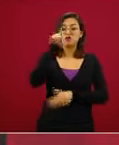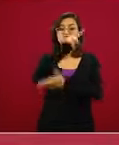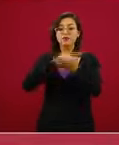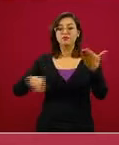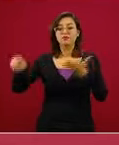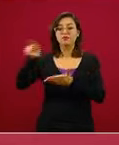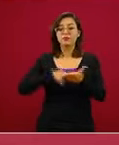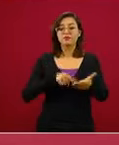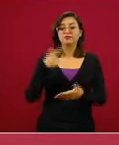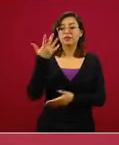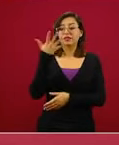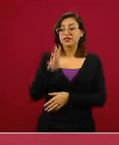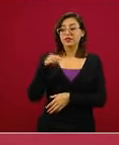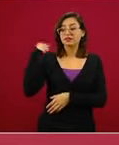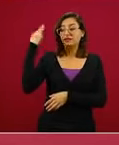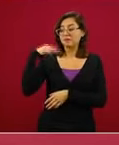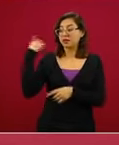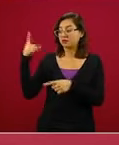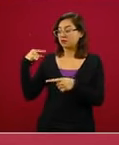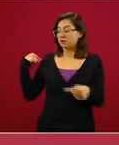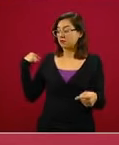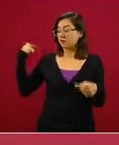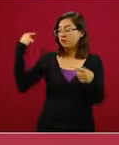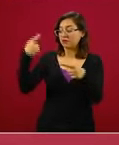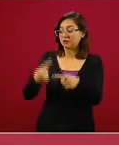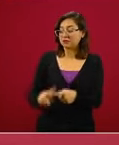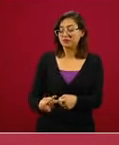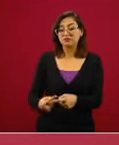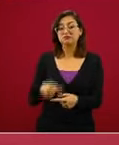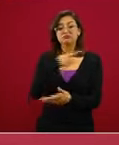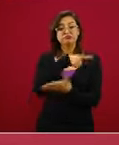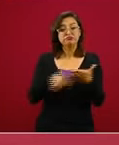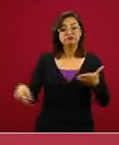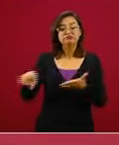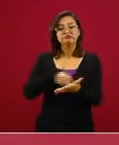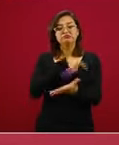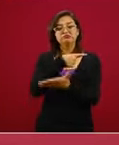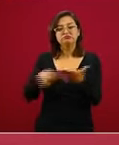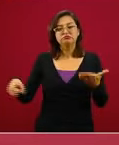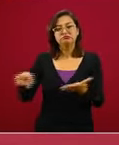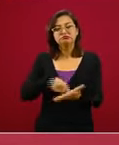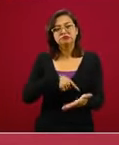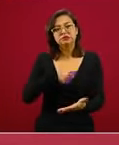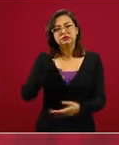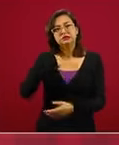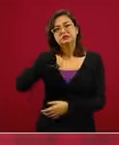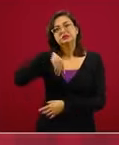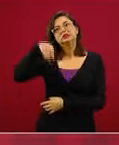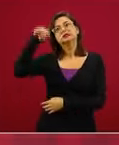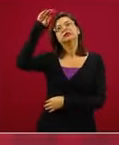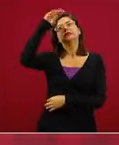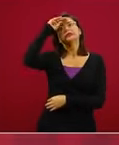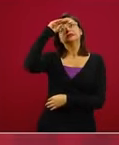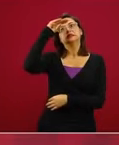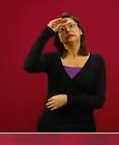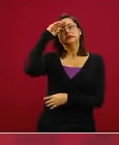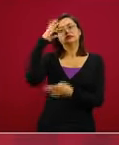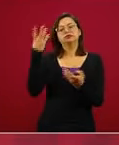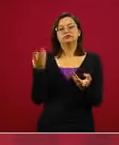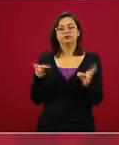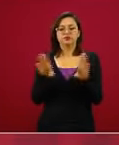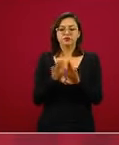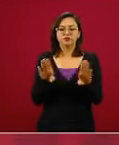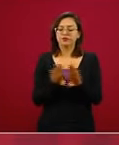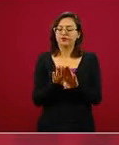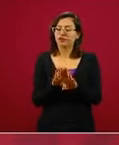acá y esto evidentemente nos obliga a pensar en una reapertura como decía hace un